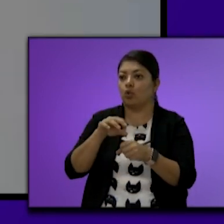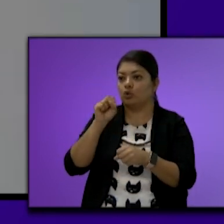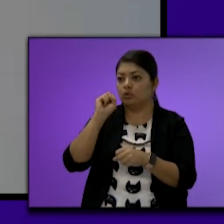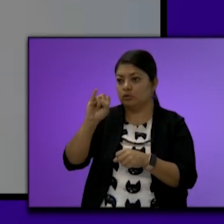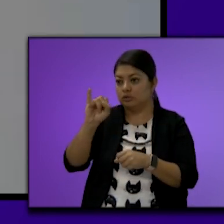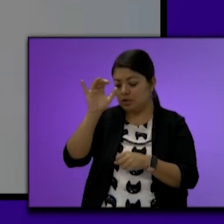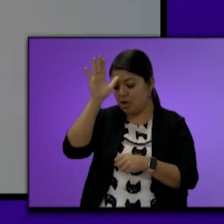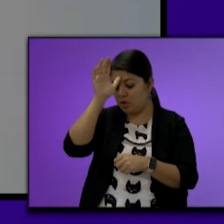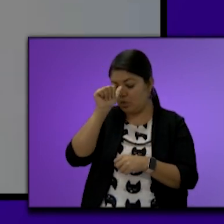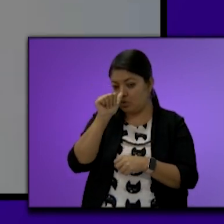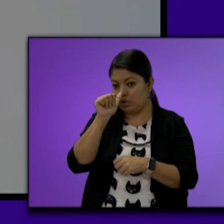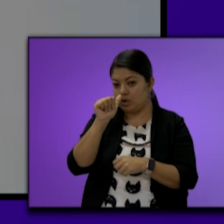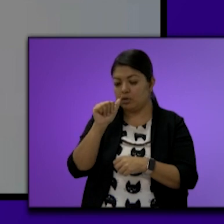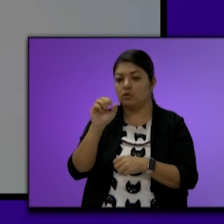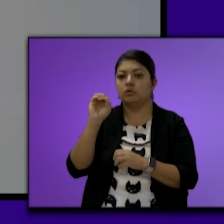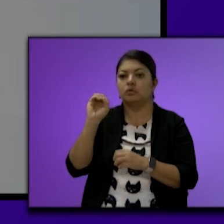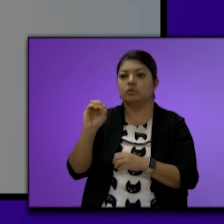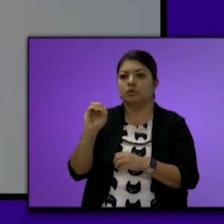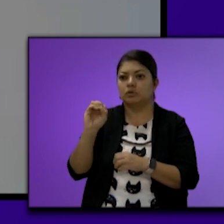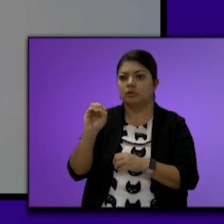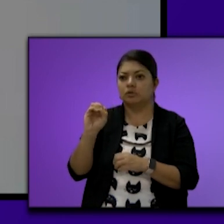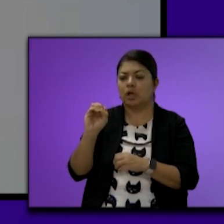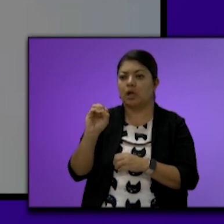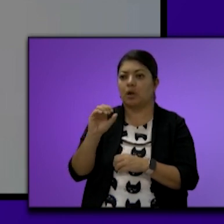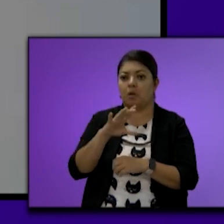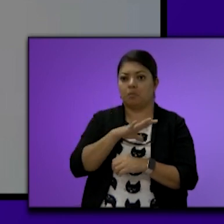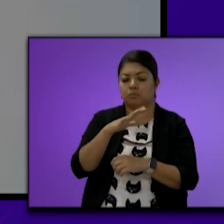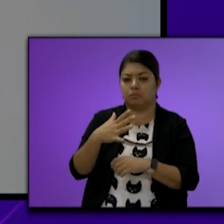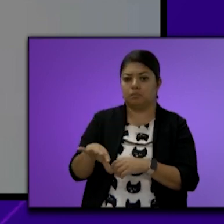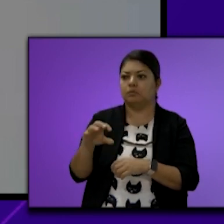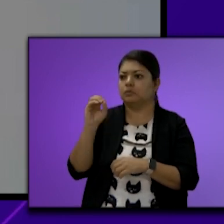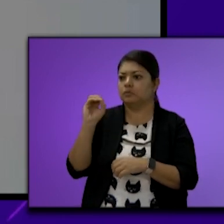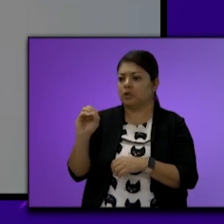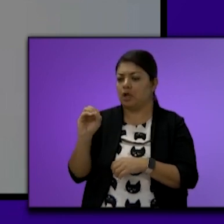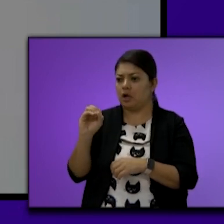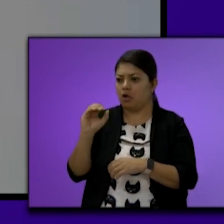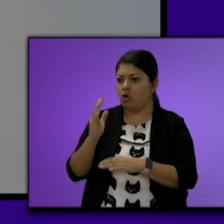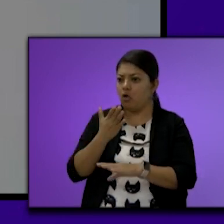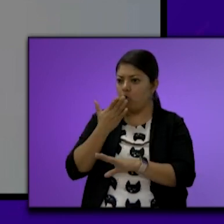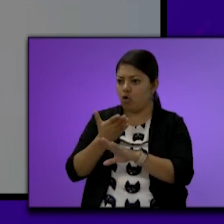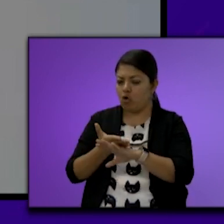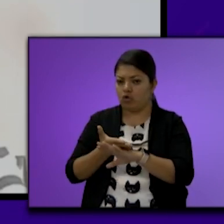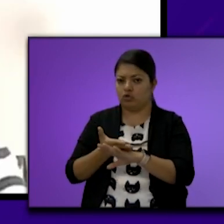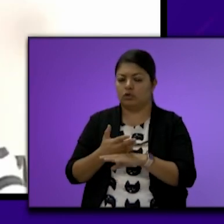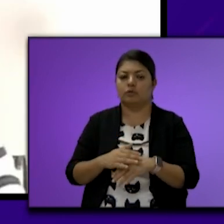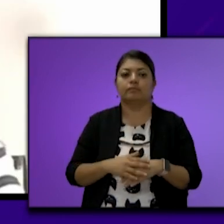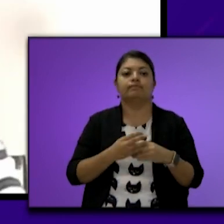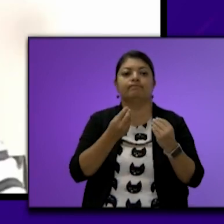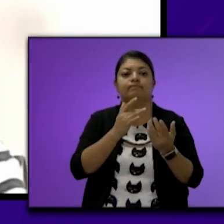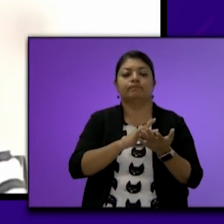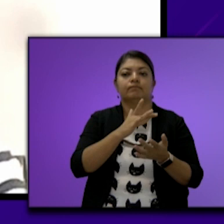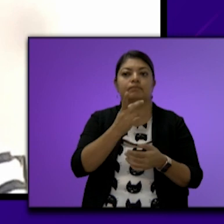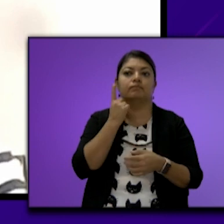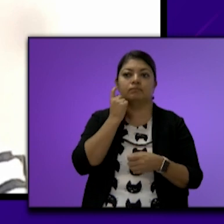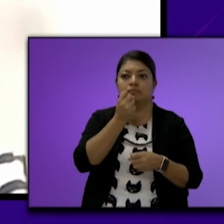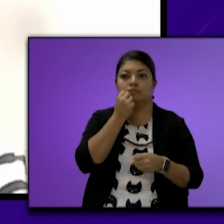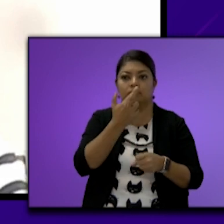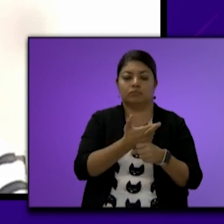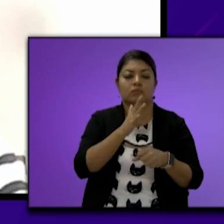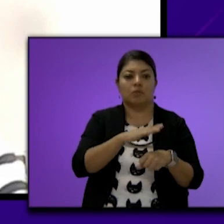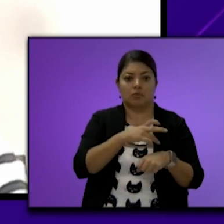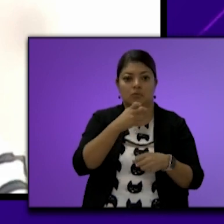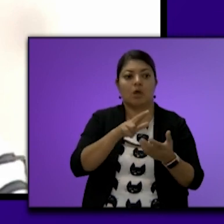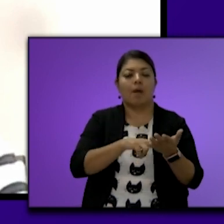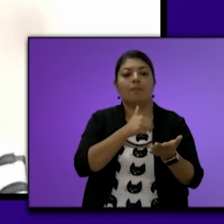Cero votos en la abstención Y cero votos en contra Muchas gracias diputada secretaria Por lo que queda